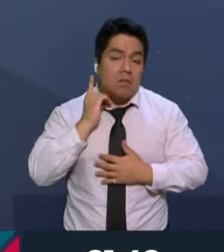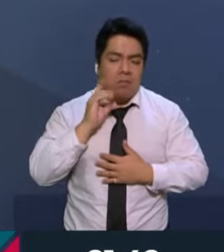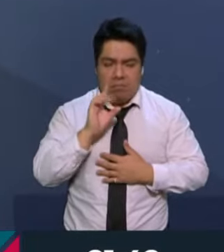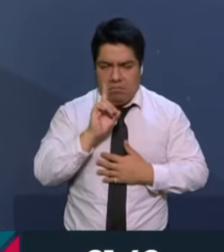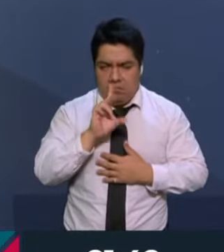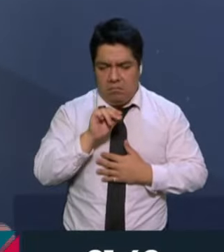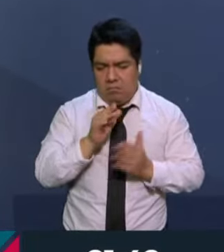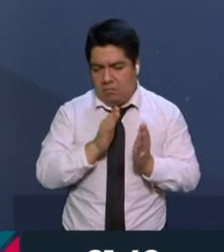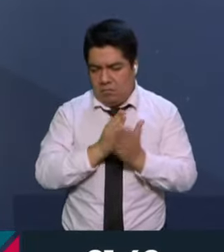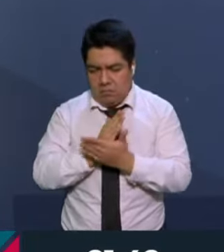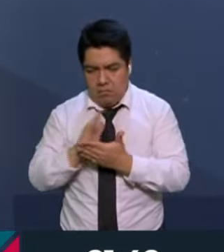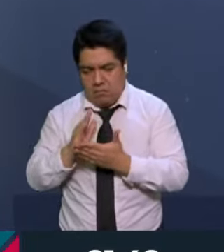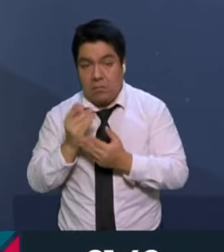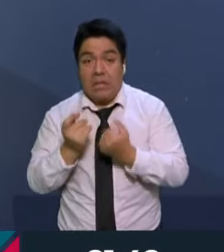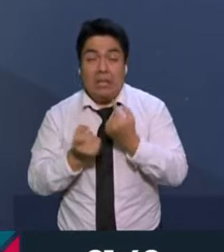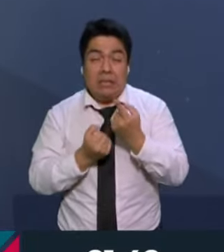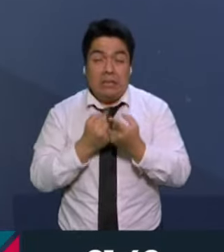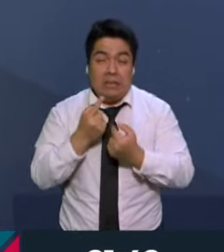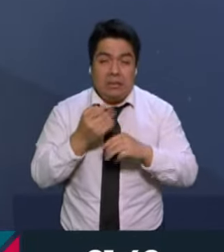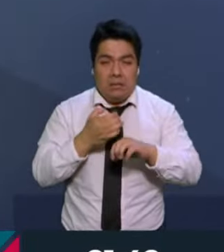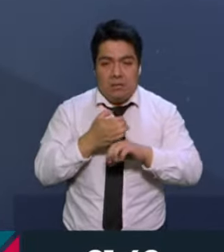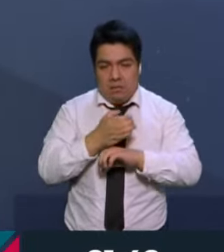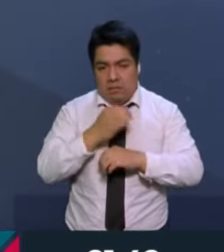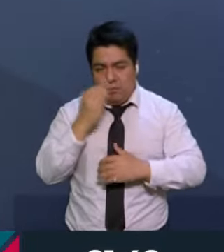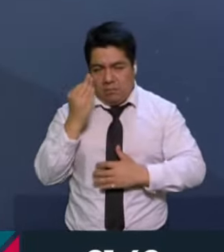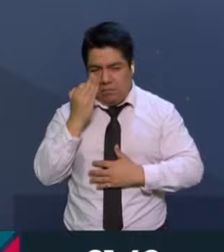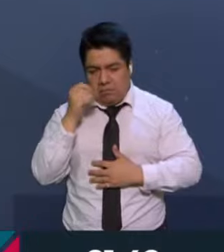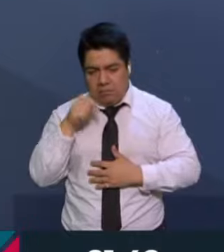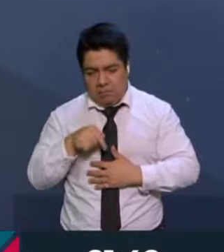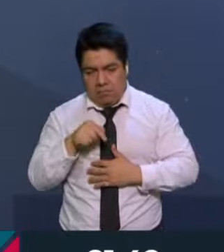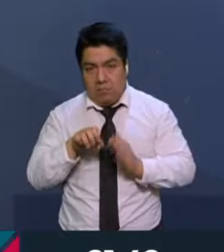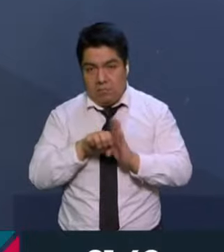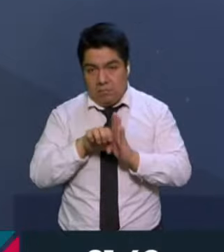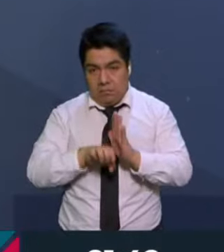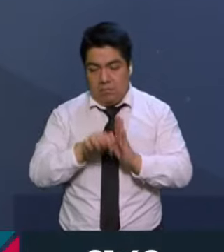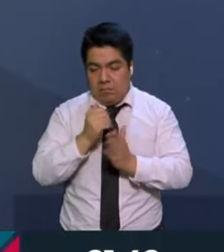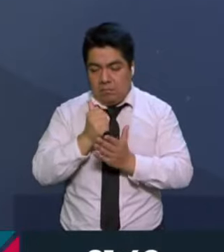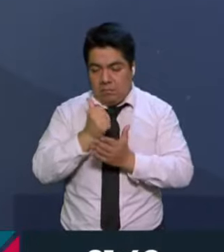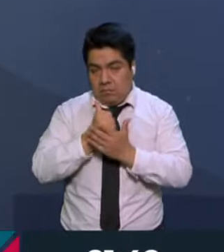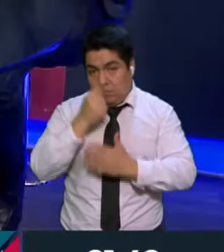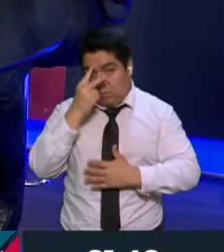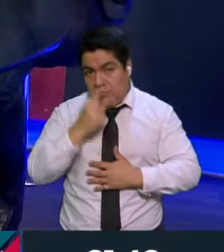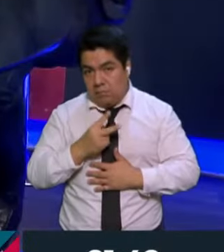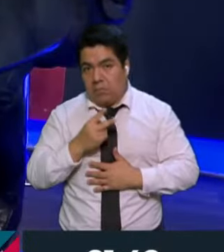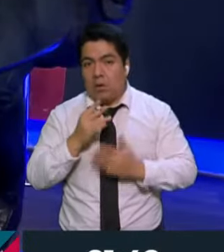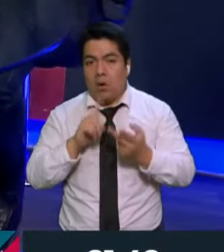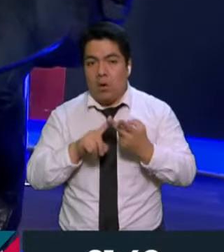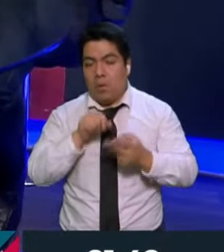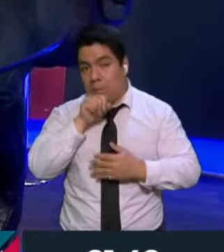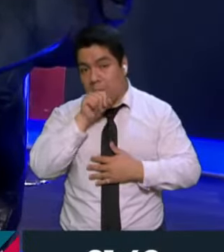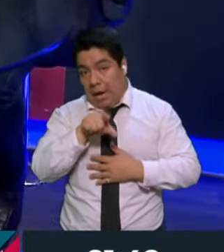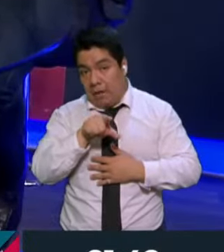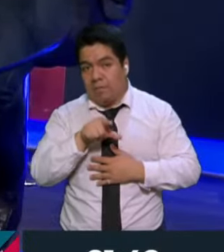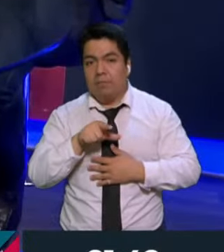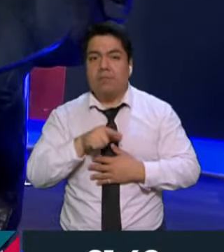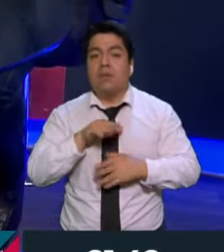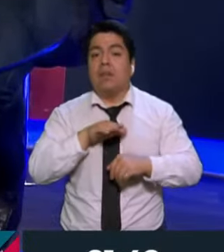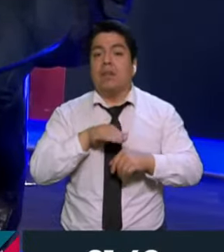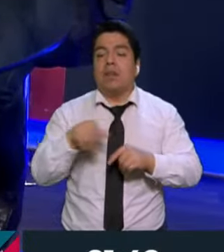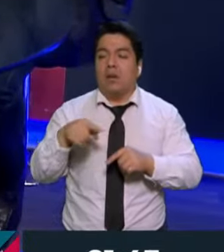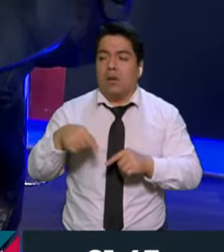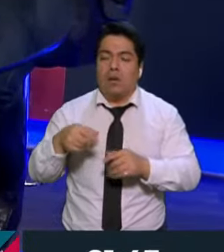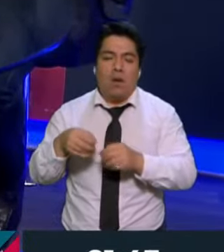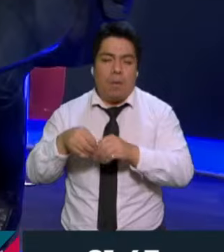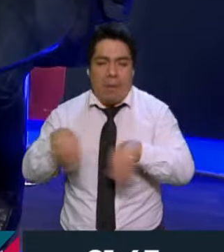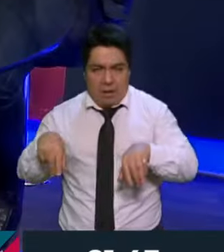Diputados. Aunque hay entidades federativas, aquí hablando de lo local, como la Ciudad de México o mi Estado, Jalisco, en donde los mejores perdedores